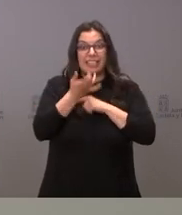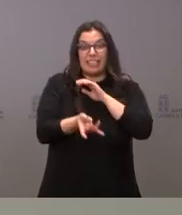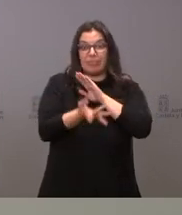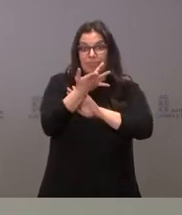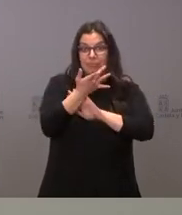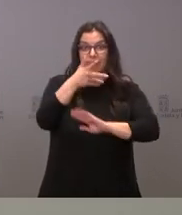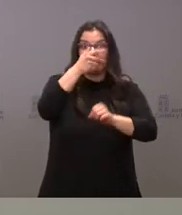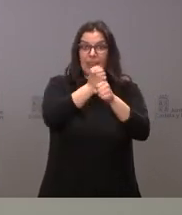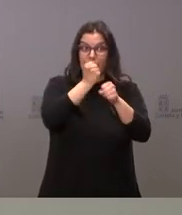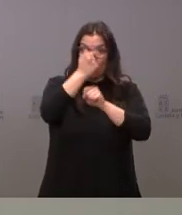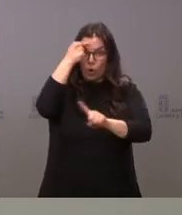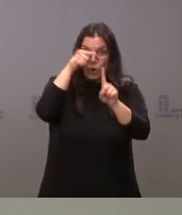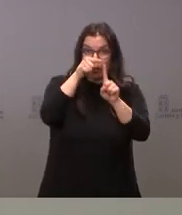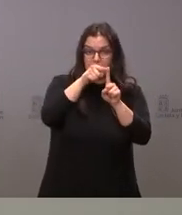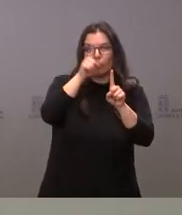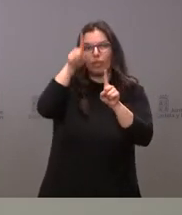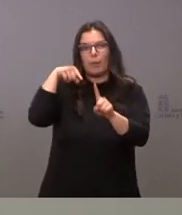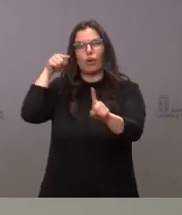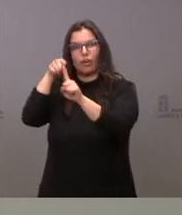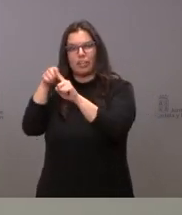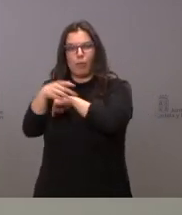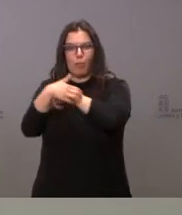instrumento también que tiene como objetivo luchar contra la pobreza